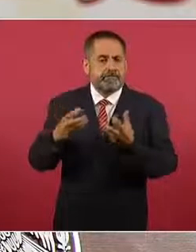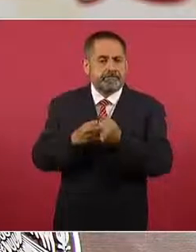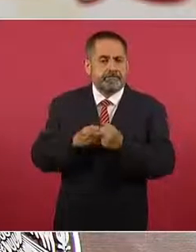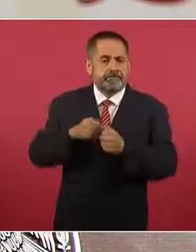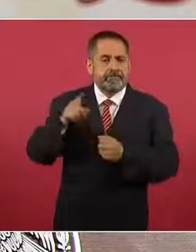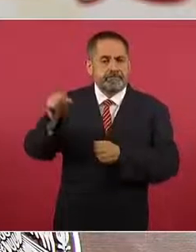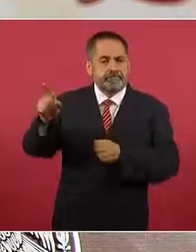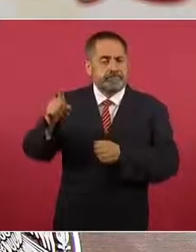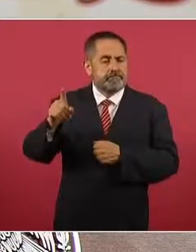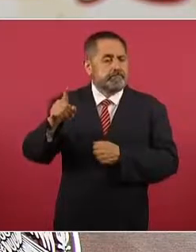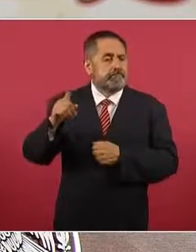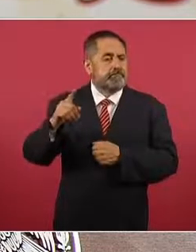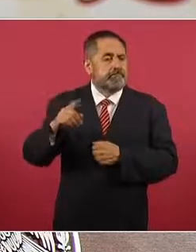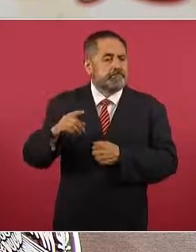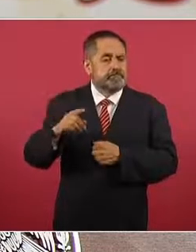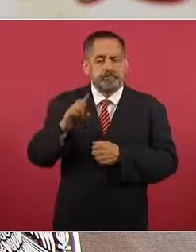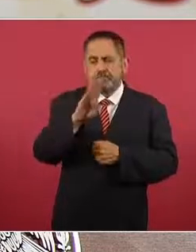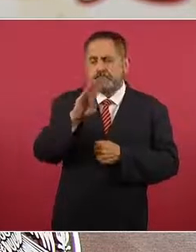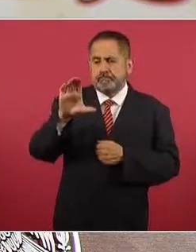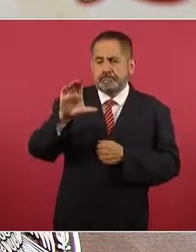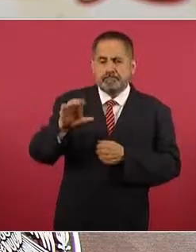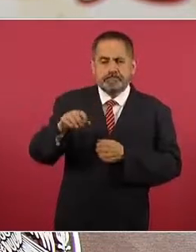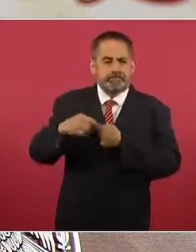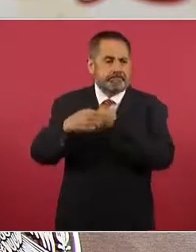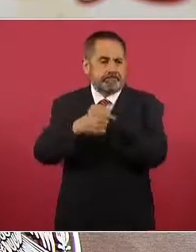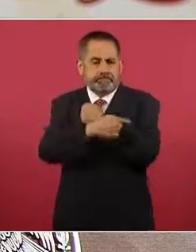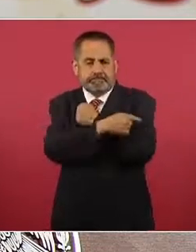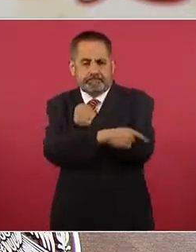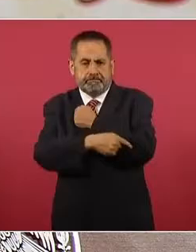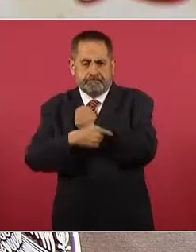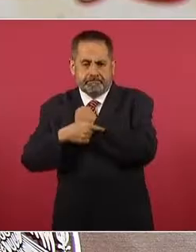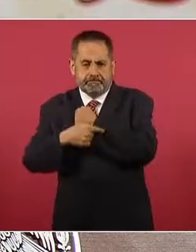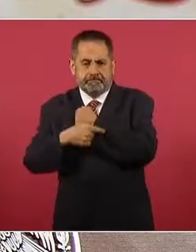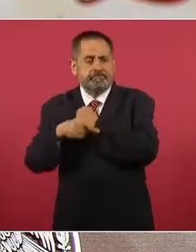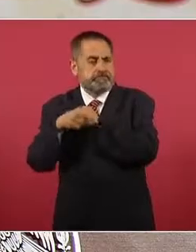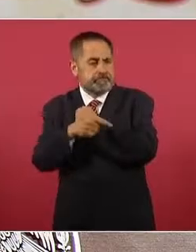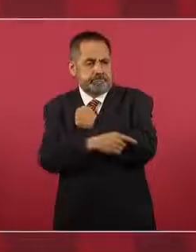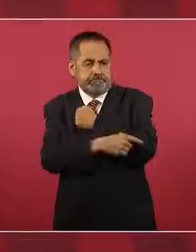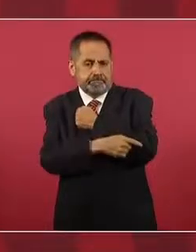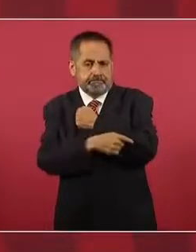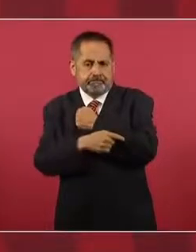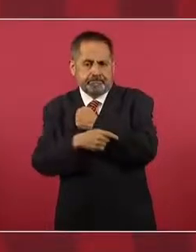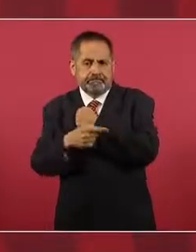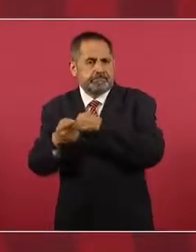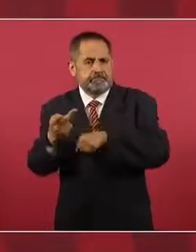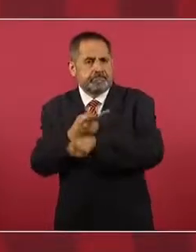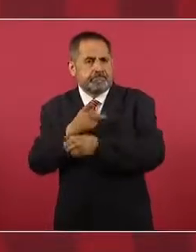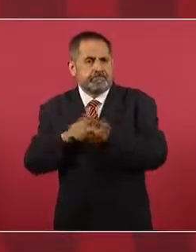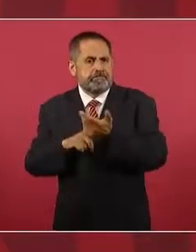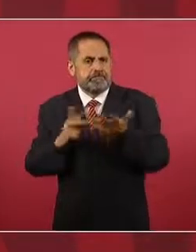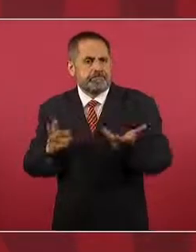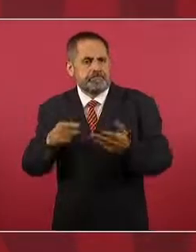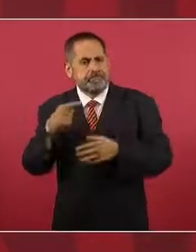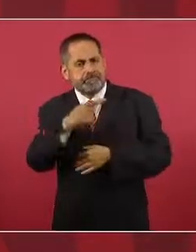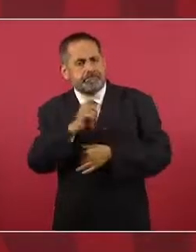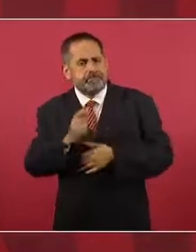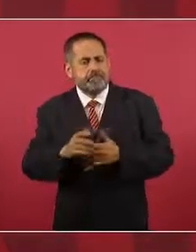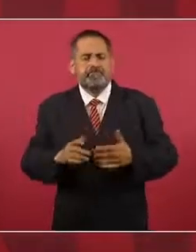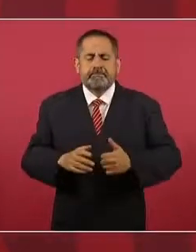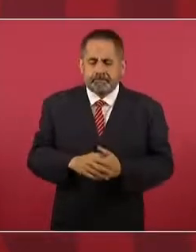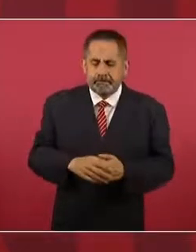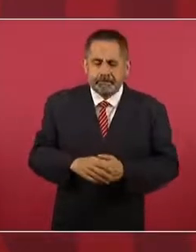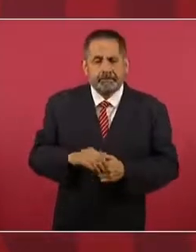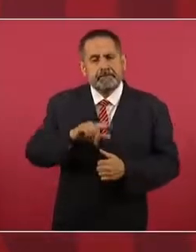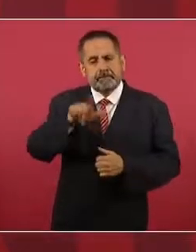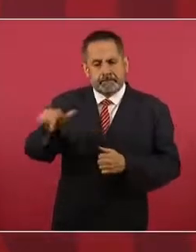península de Baja California. Y el otro tema, el doctor Hugo López-Gatell mostrará que al inicio de la semana epidemiológica